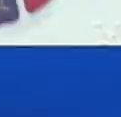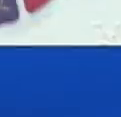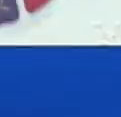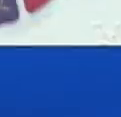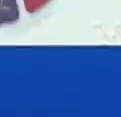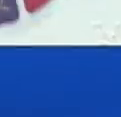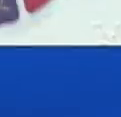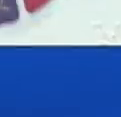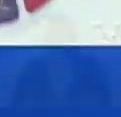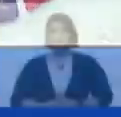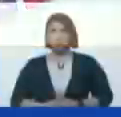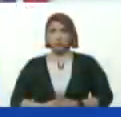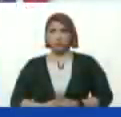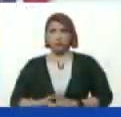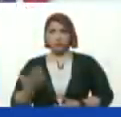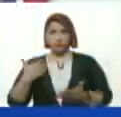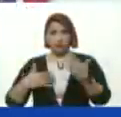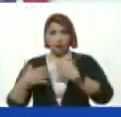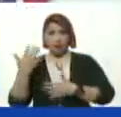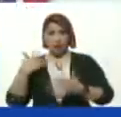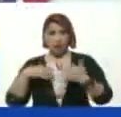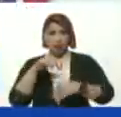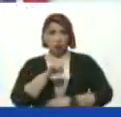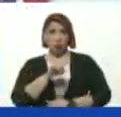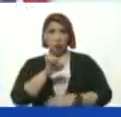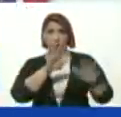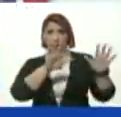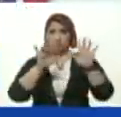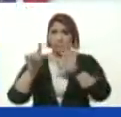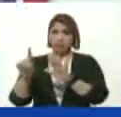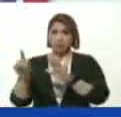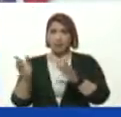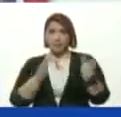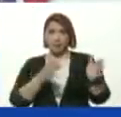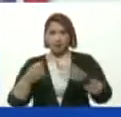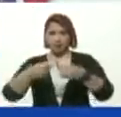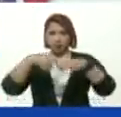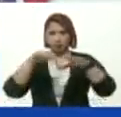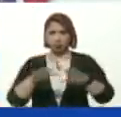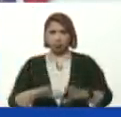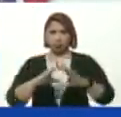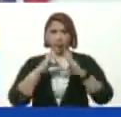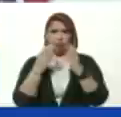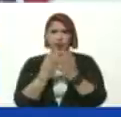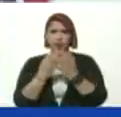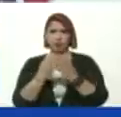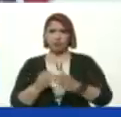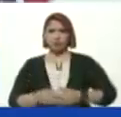Desde que aquel lunes Dieciséis de marzo Se suspendieron Las clases